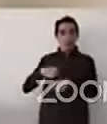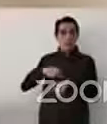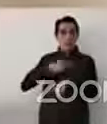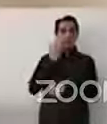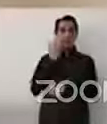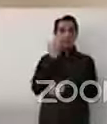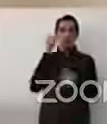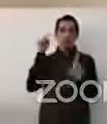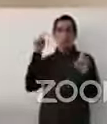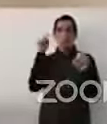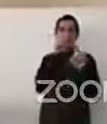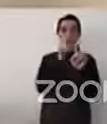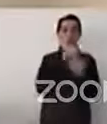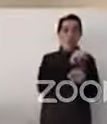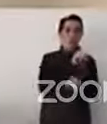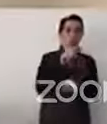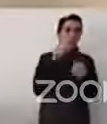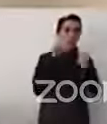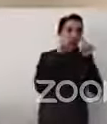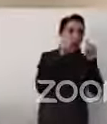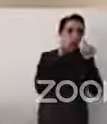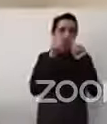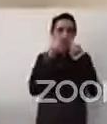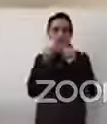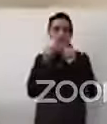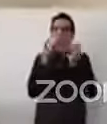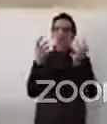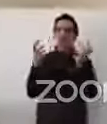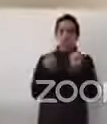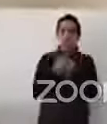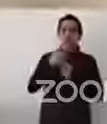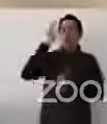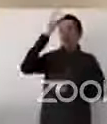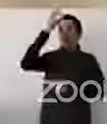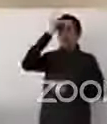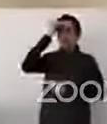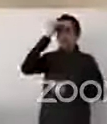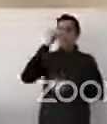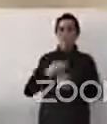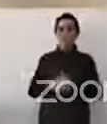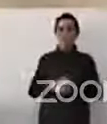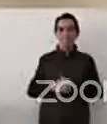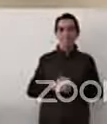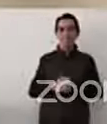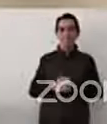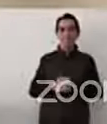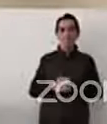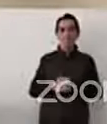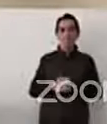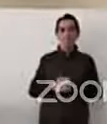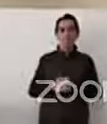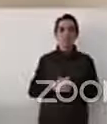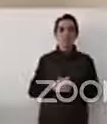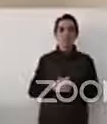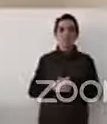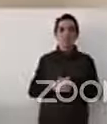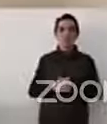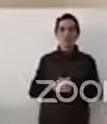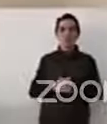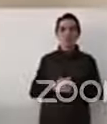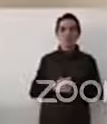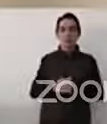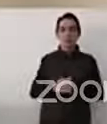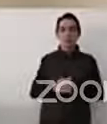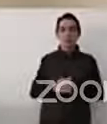aprendiendo juntos en el camino. Yo tengo una presentación, no sé si alguien de, si Dorian me podría